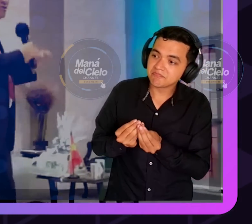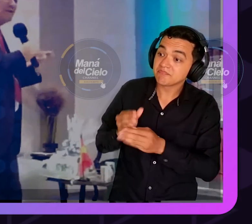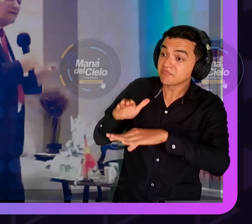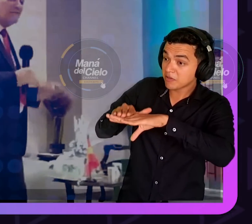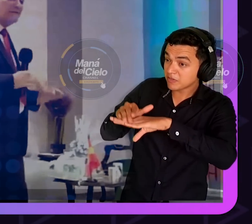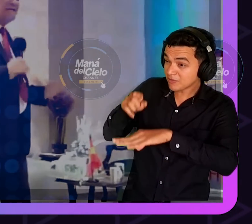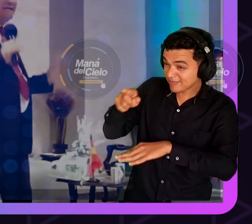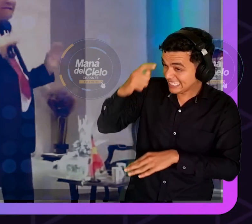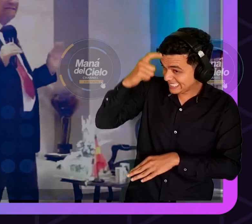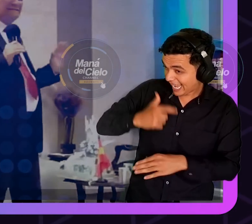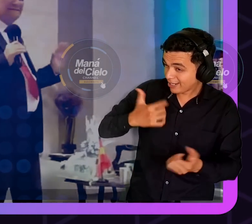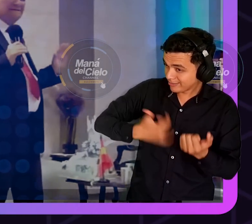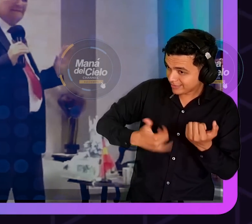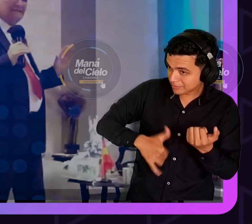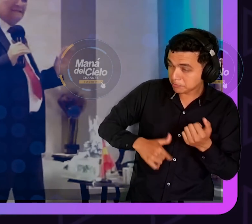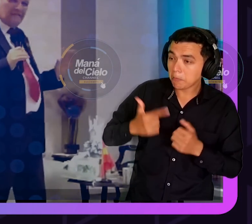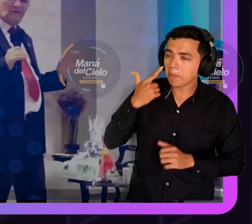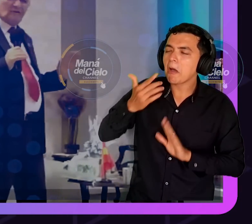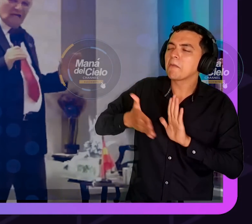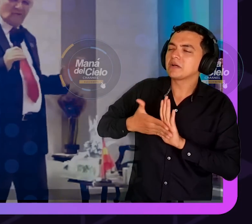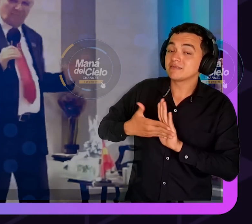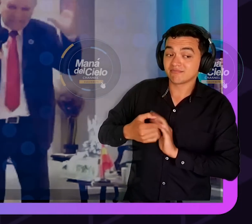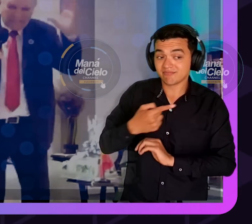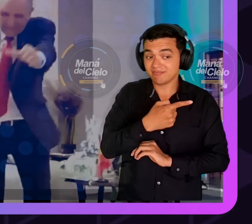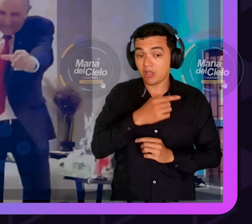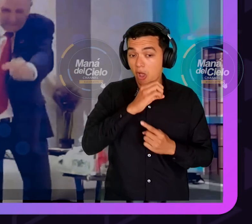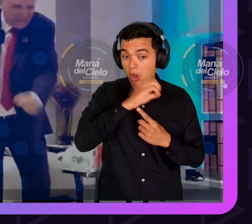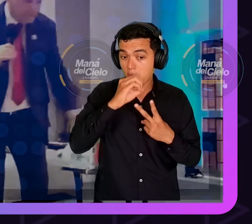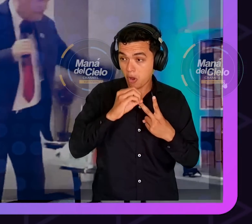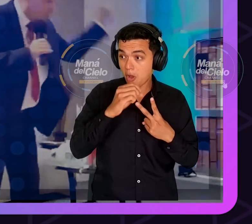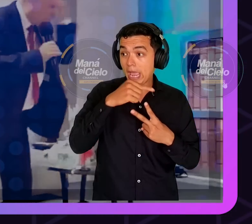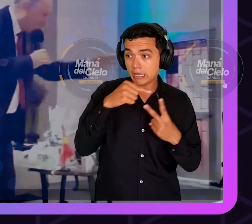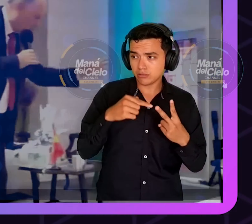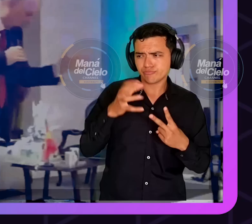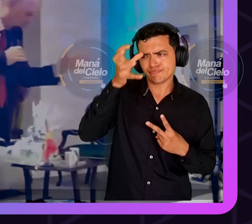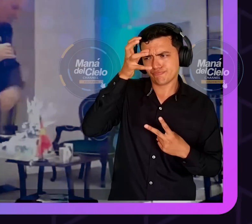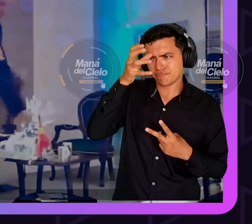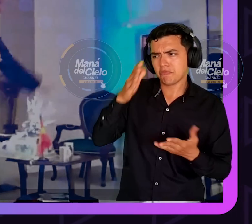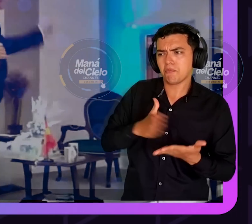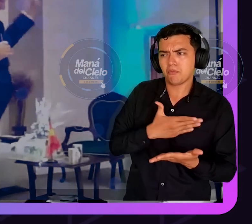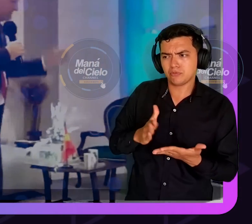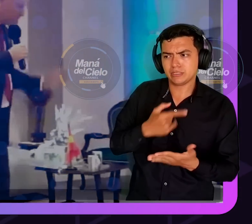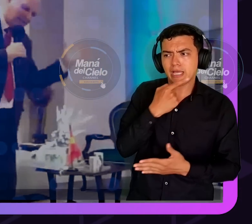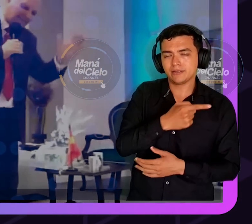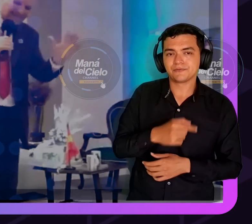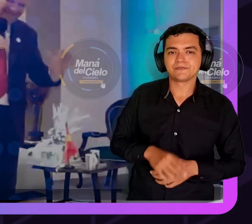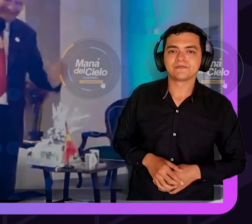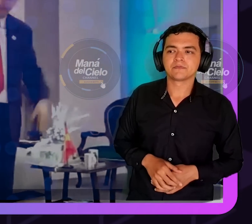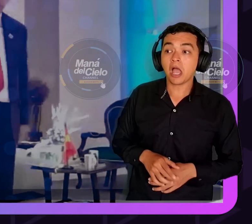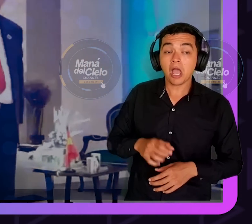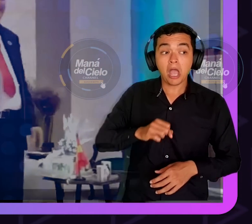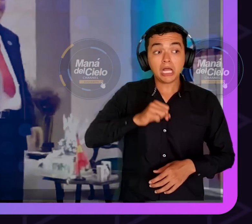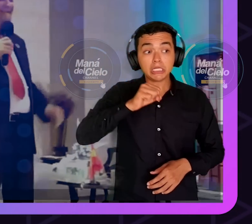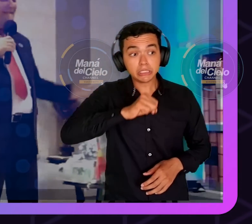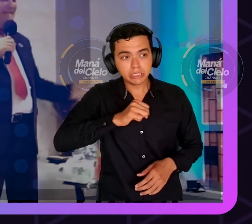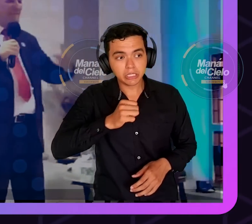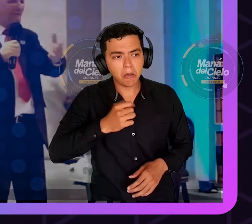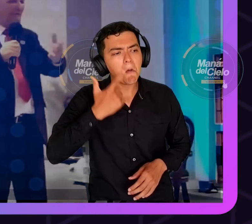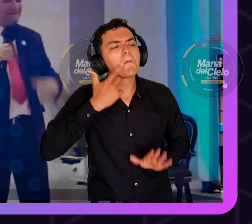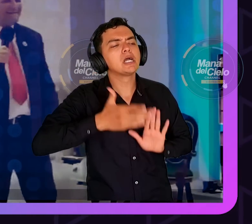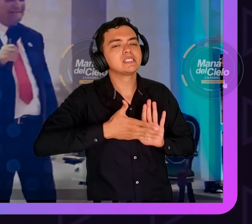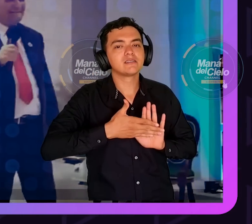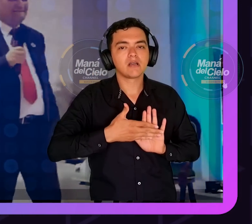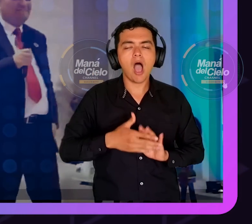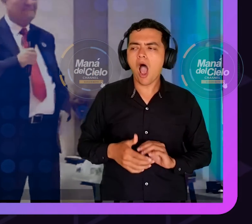de verdad, verdad. Sigo, claro, préstame esa guitarra. Toma, Silo. Toma, David. Vamos a cantar. Y les empezamos a